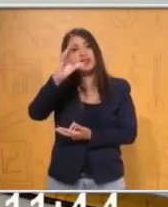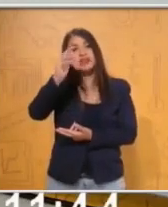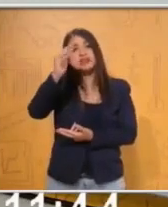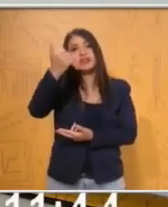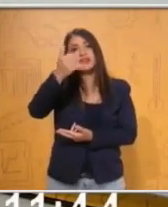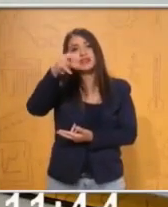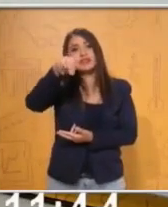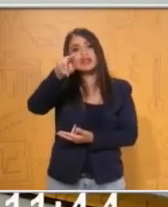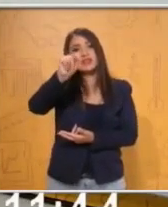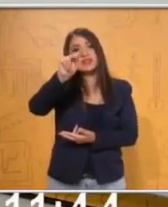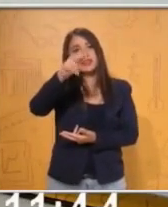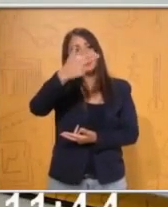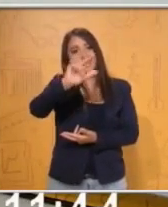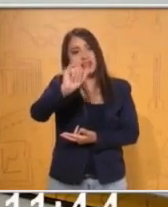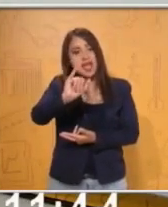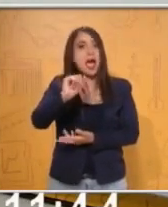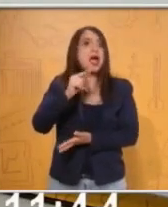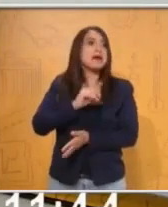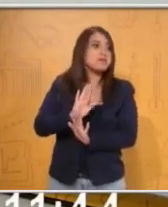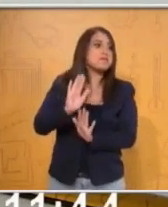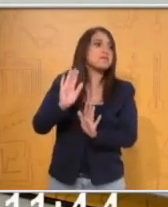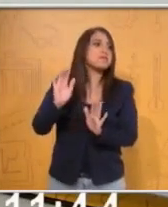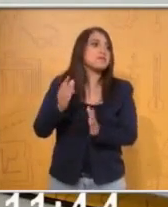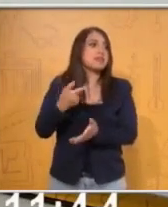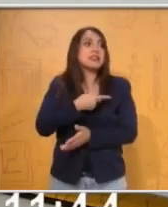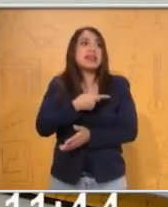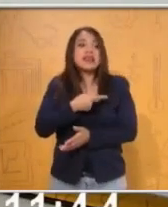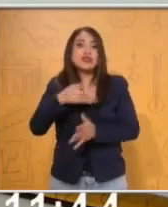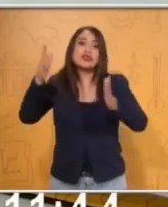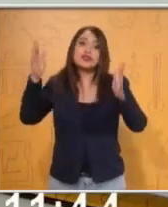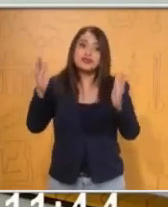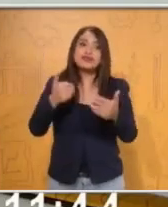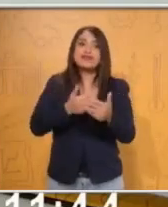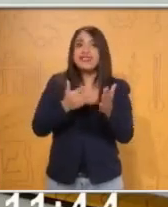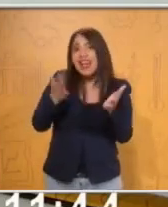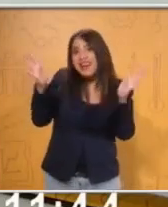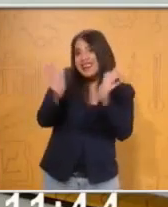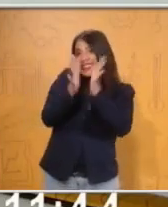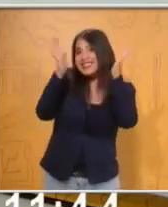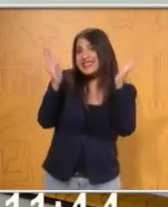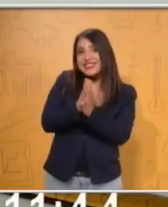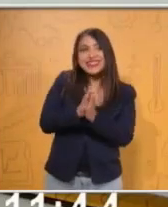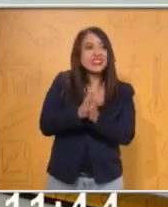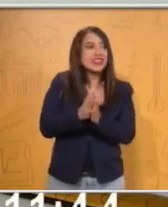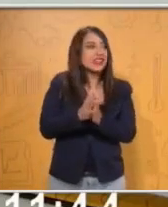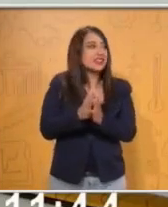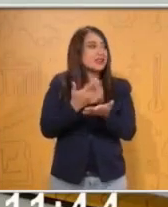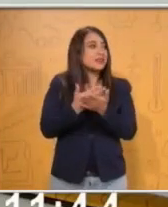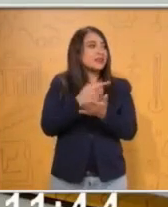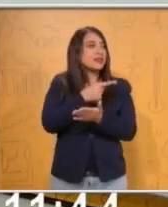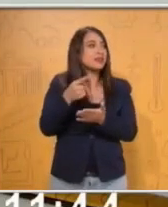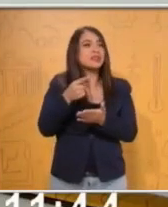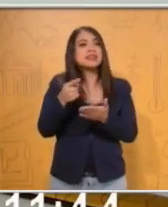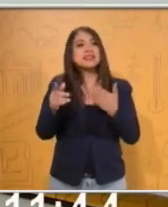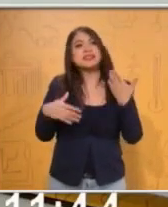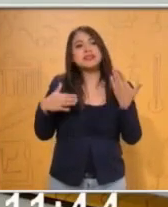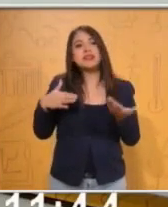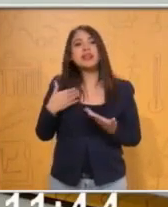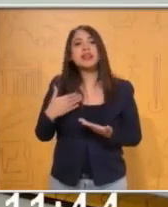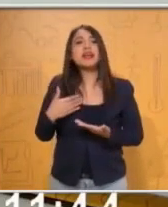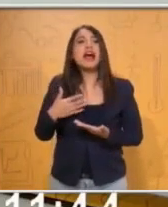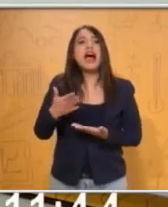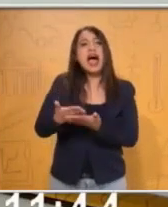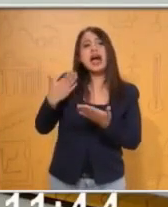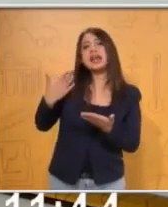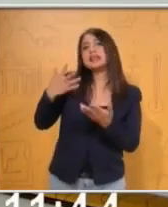sin conocer las adivinanzas. Esperamos se hayan divertido. Vamos a un corte. Antes del corte, nada más mencionarte, pequeñito. Por